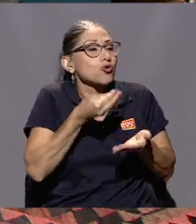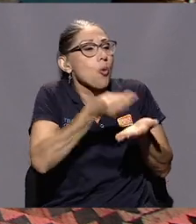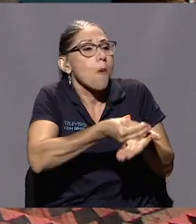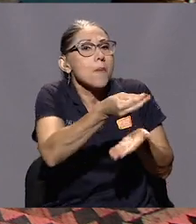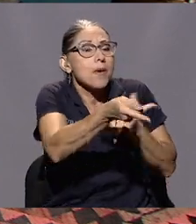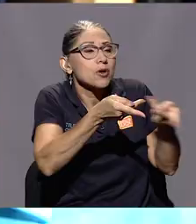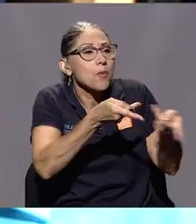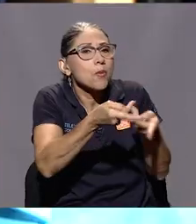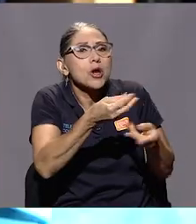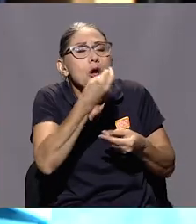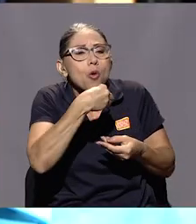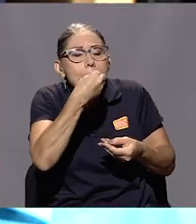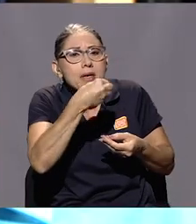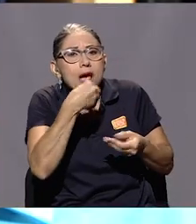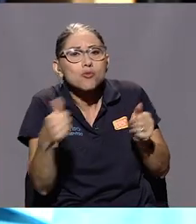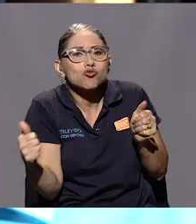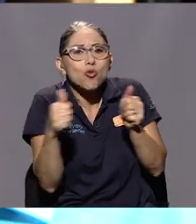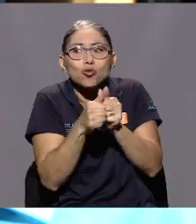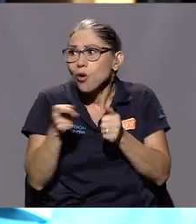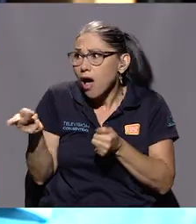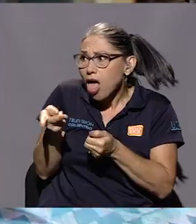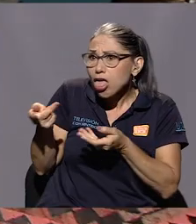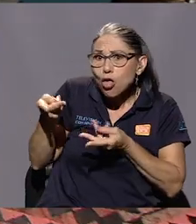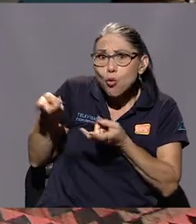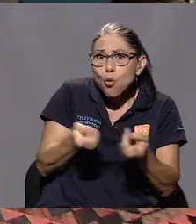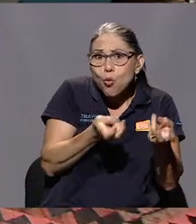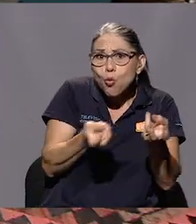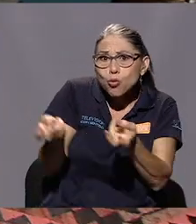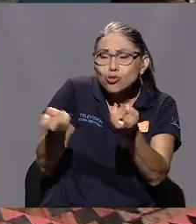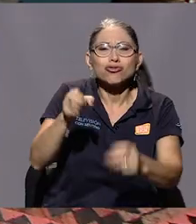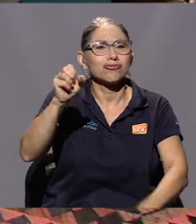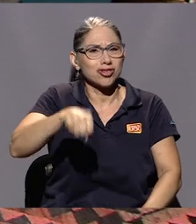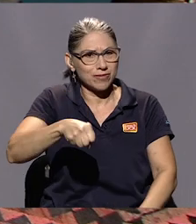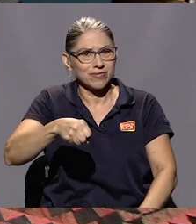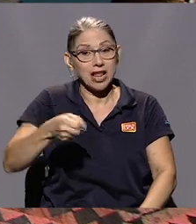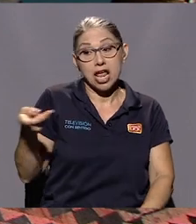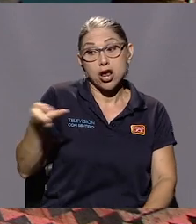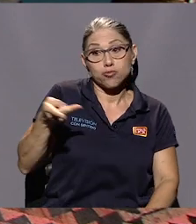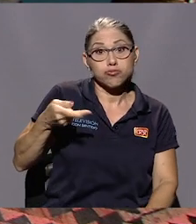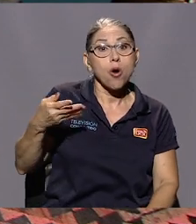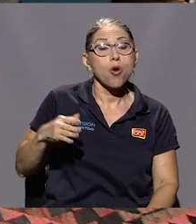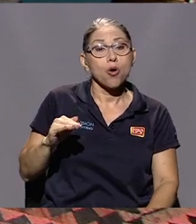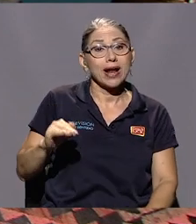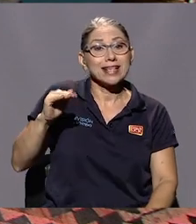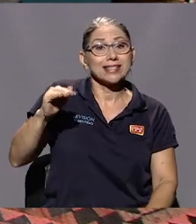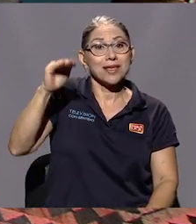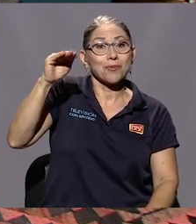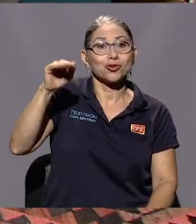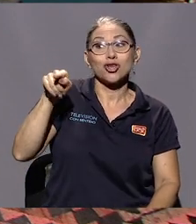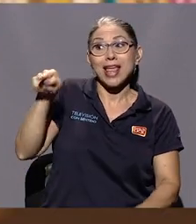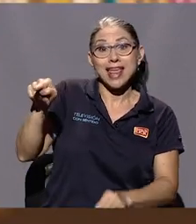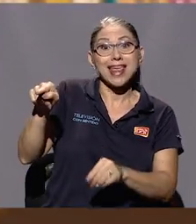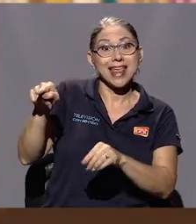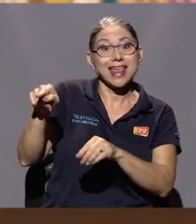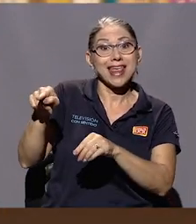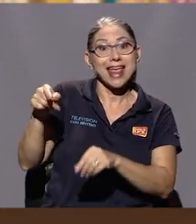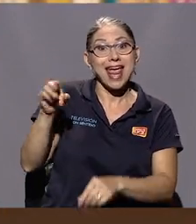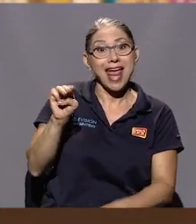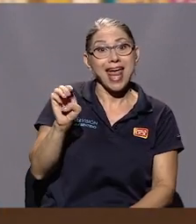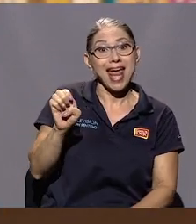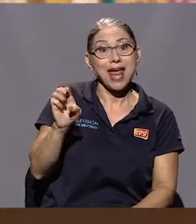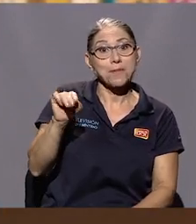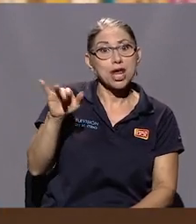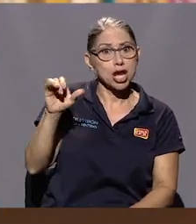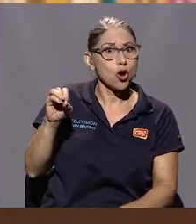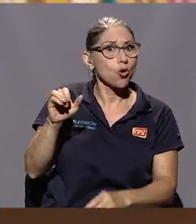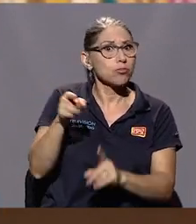pulpería de la esquina, juntos. Patinaban juntos. Ah, sí. Y luego crecimos. Y Emilio tenía